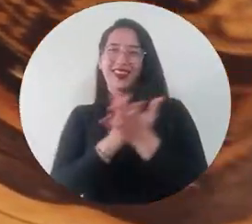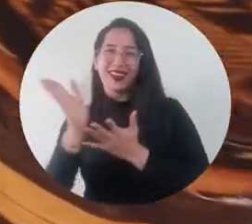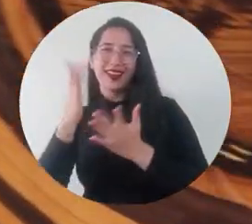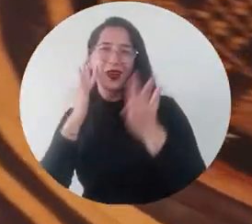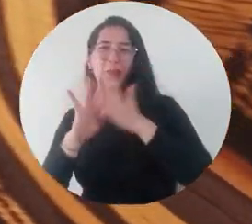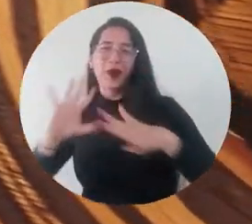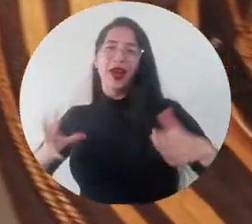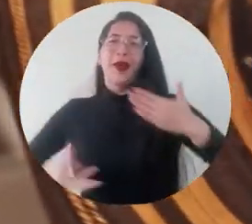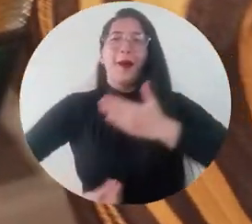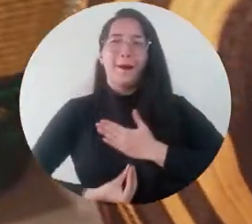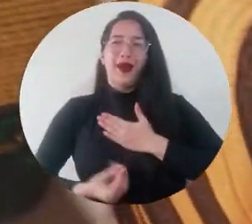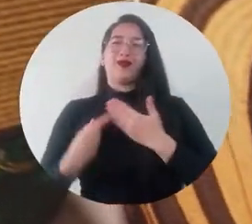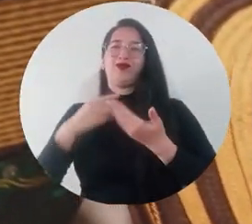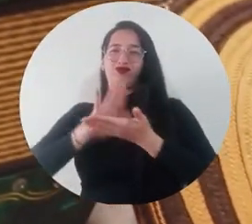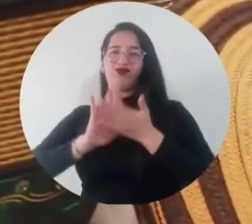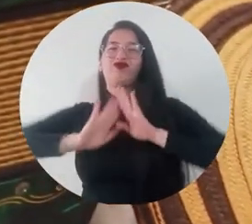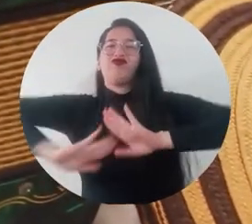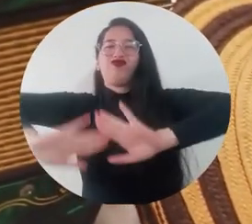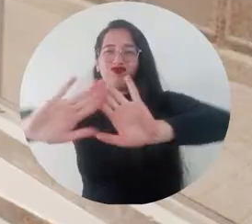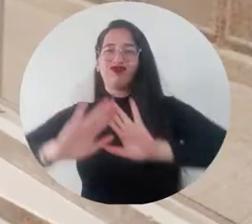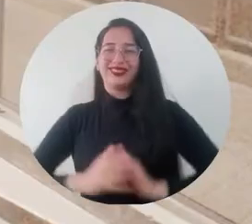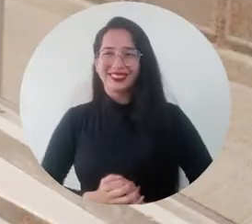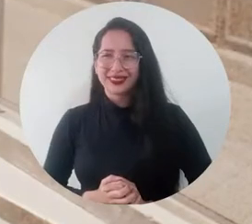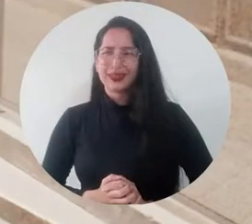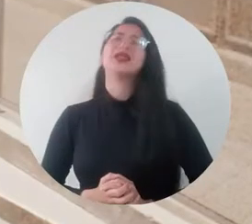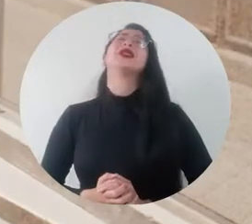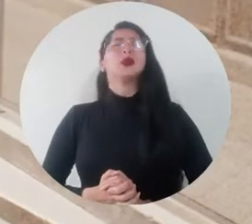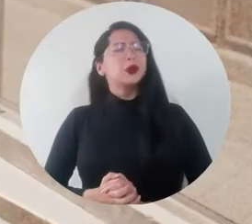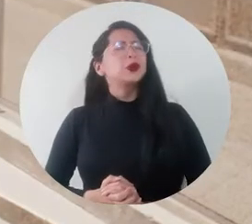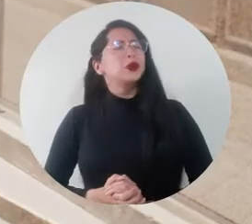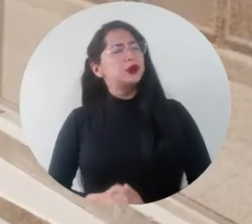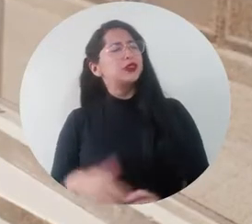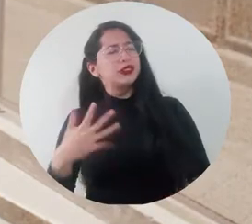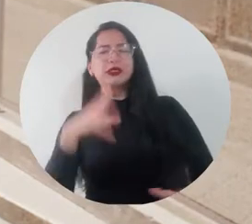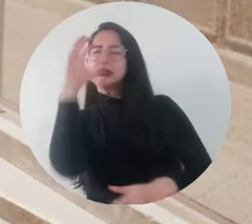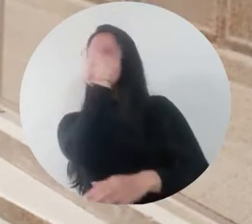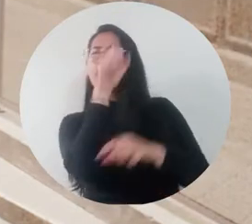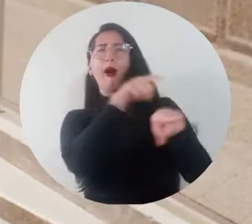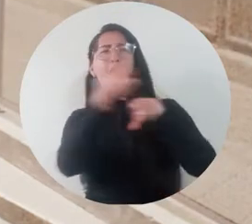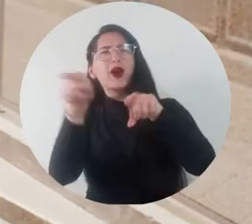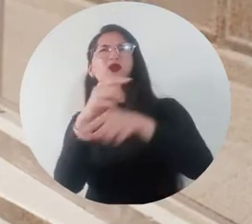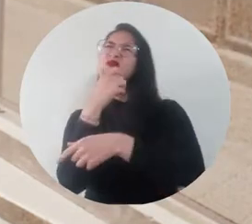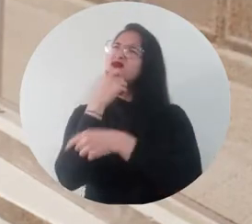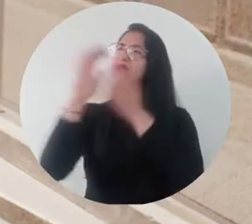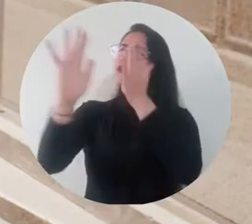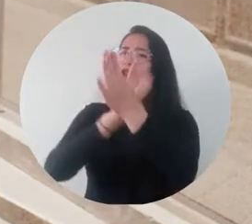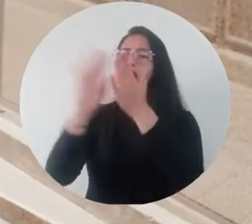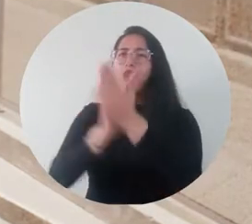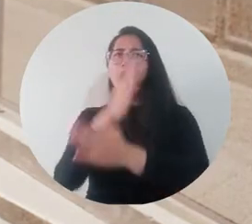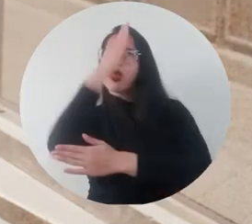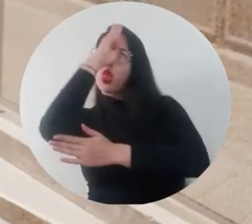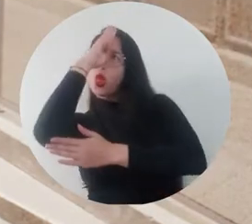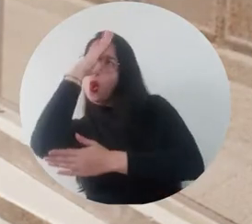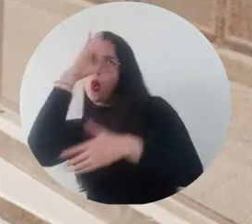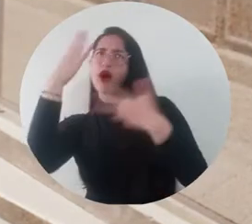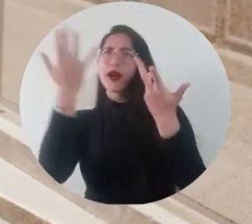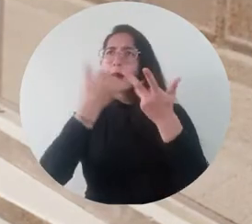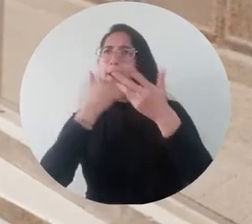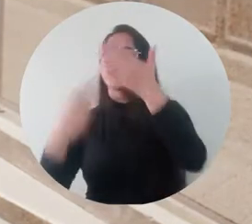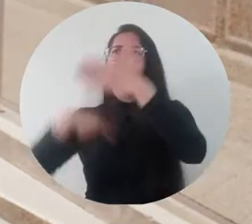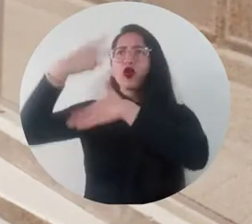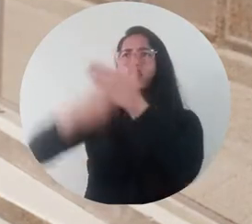y Patrimonio de esta Casa de Estudios Superiores En una cátedra como esta vemos que la gente tiene, digamos, interés de poder exponer